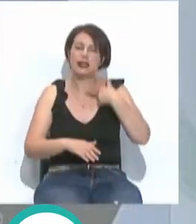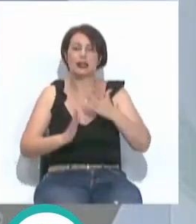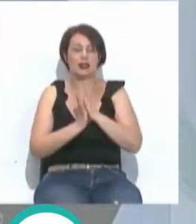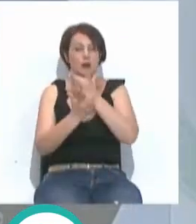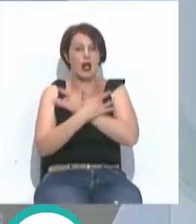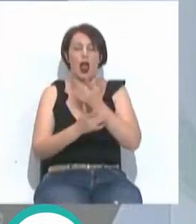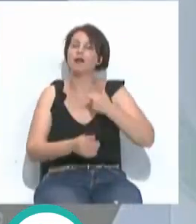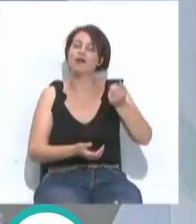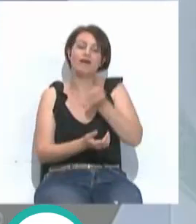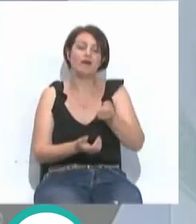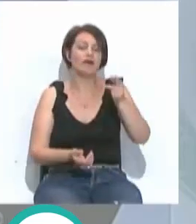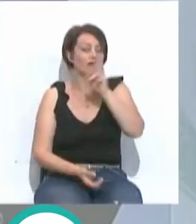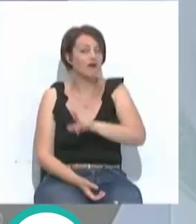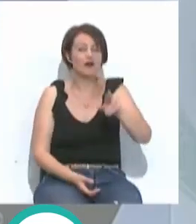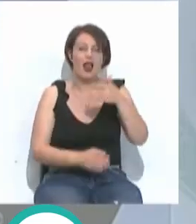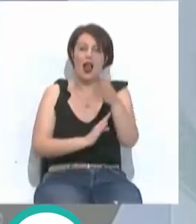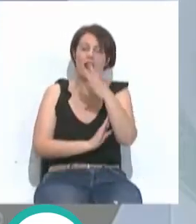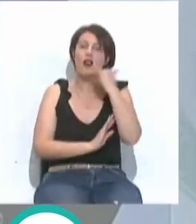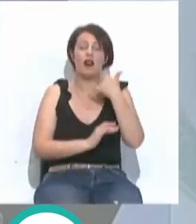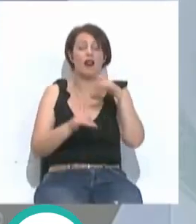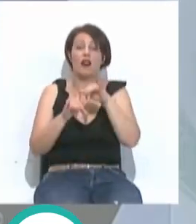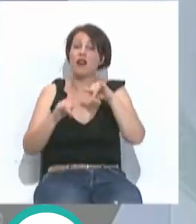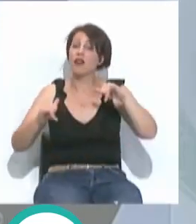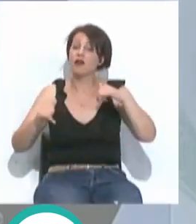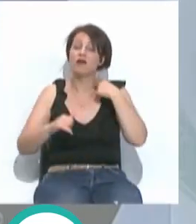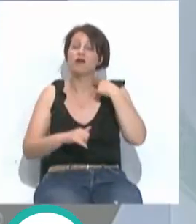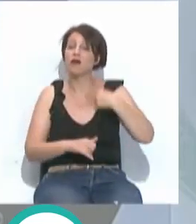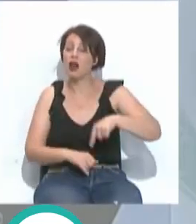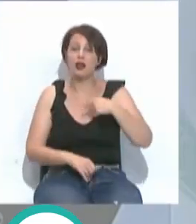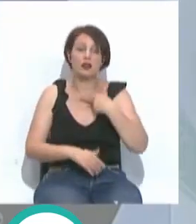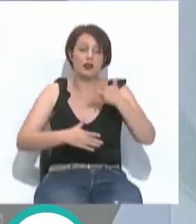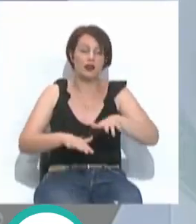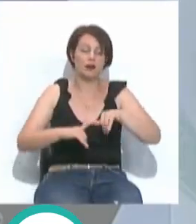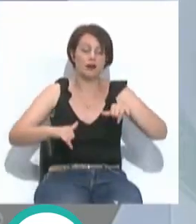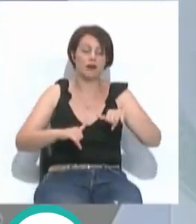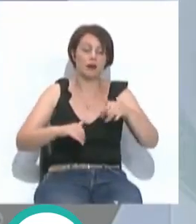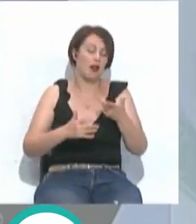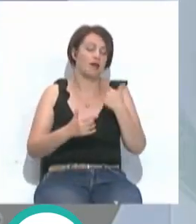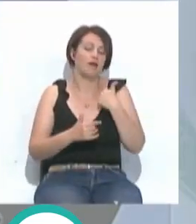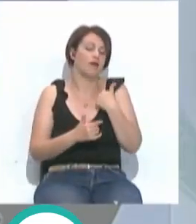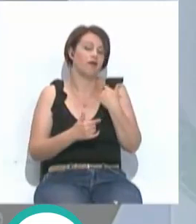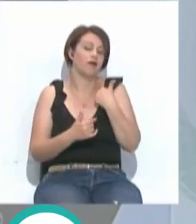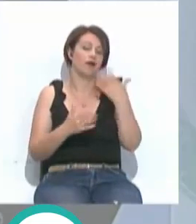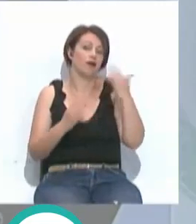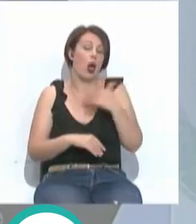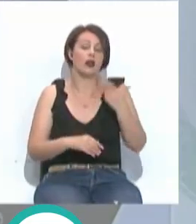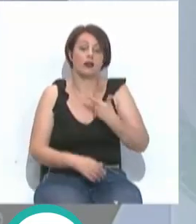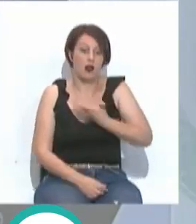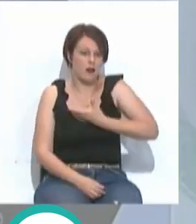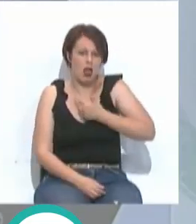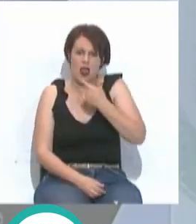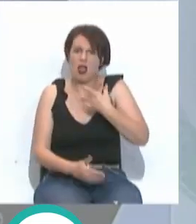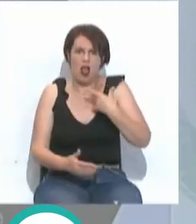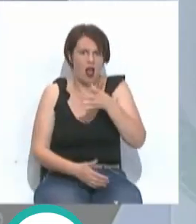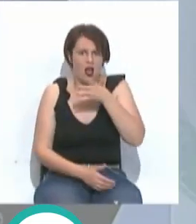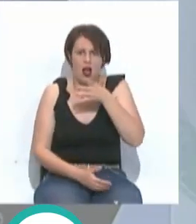Santa María del Mar renuevan sus banderas azules mientras que la caleta la pierde este año. El ayuntamiento ha confirmado la gran calidad del agua de